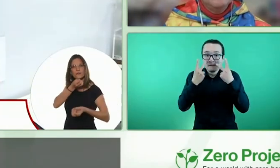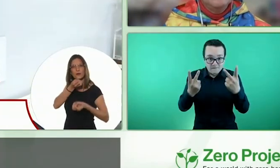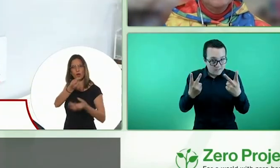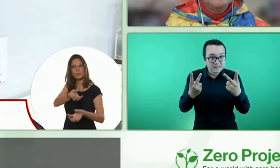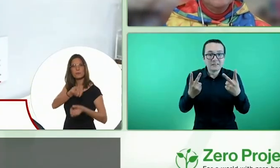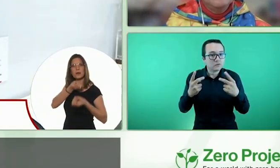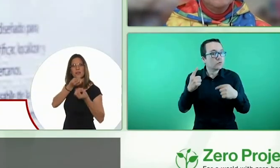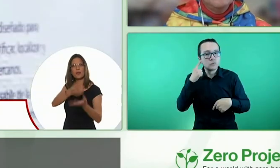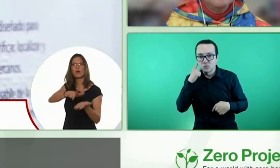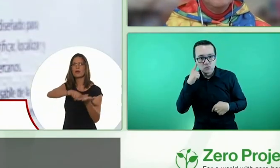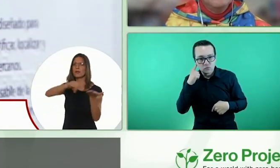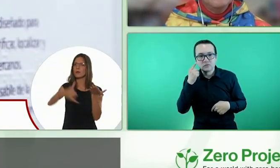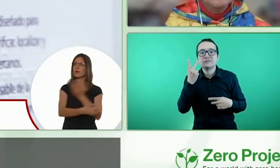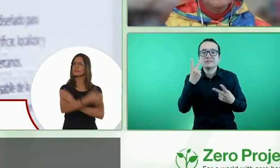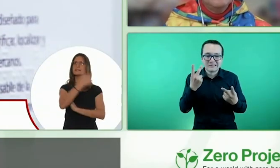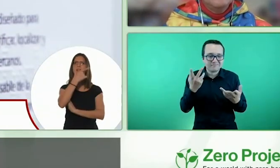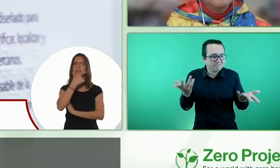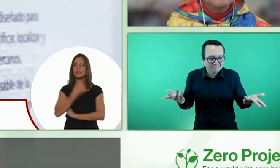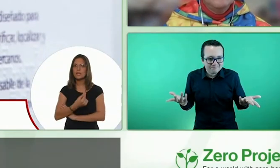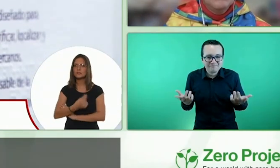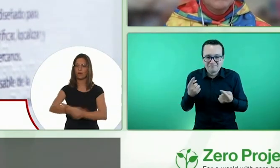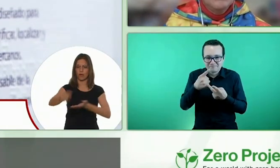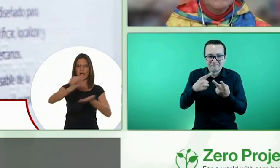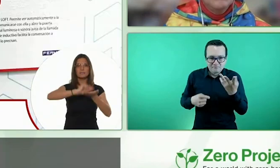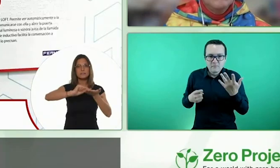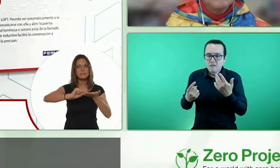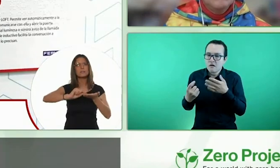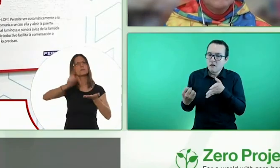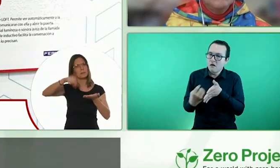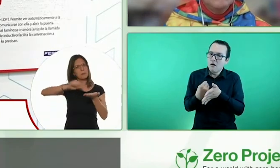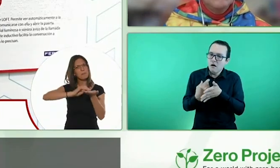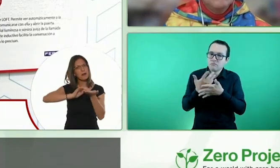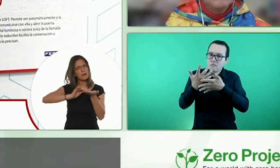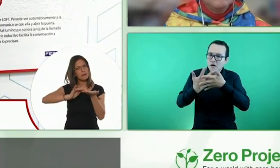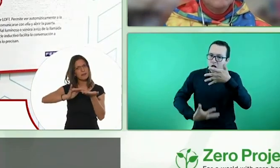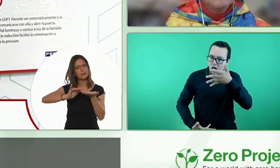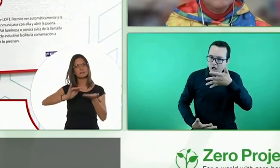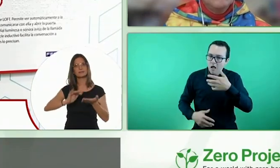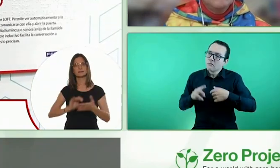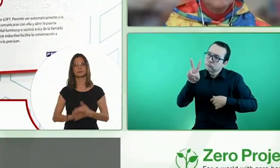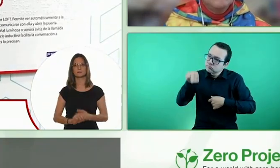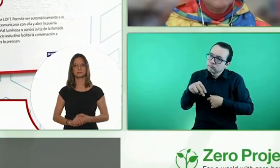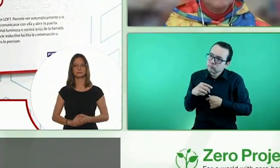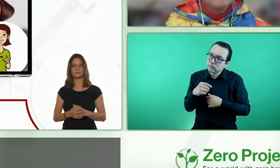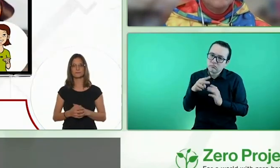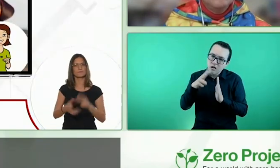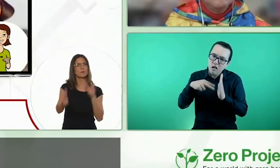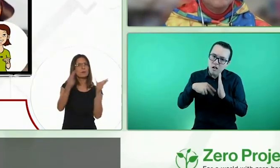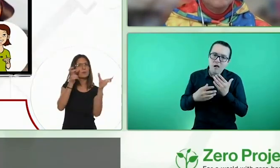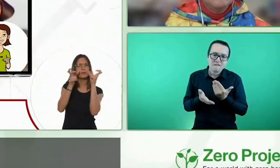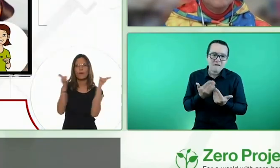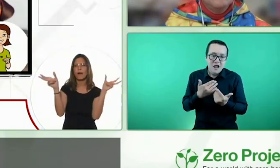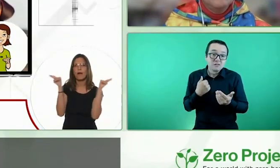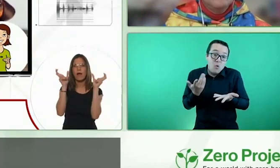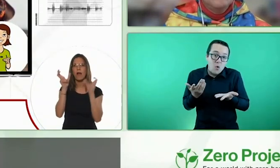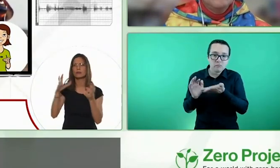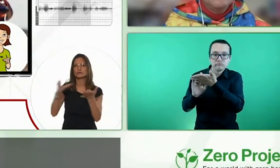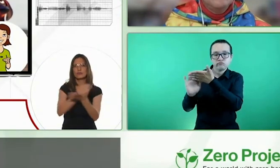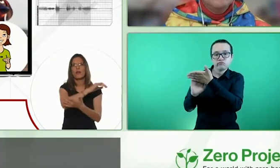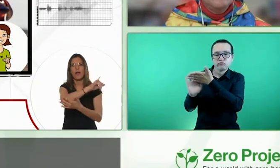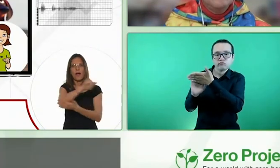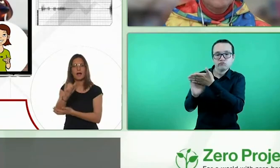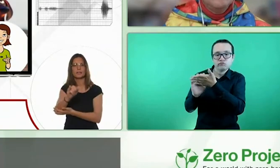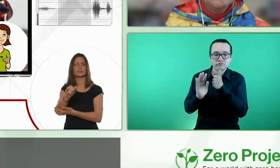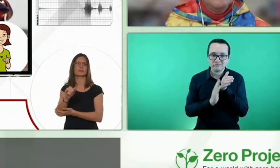transmiten información en lenguaje sencillo en formato escrito que también está en braille. Todos los audiovisuales